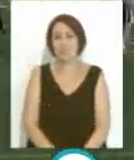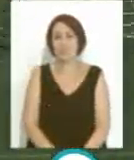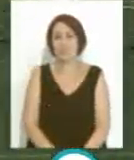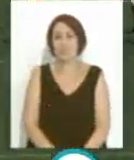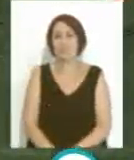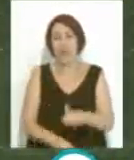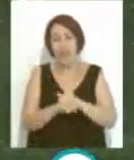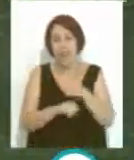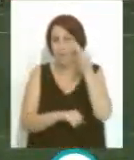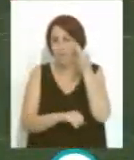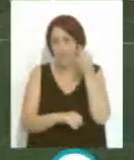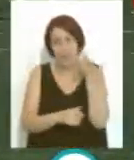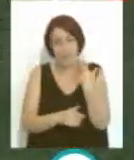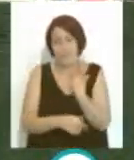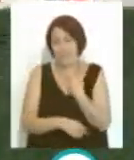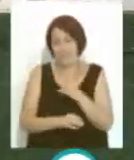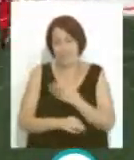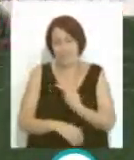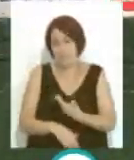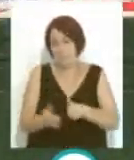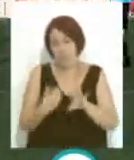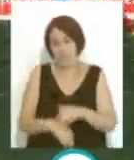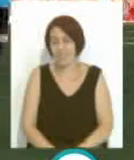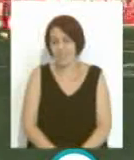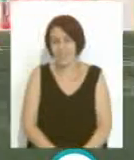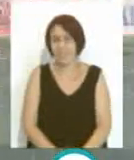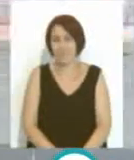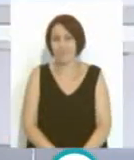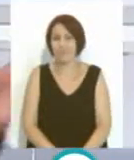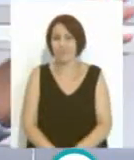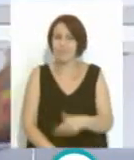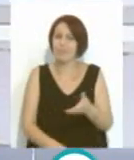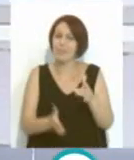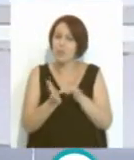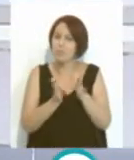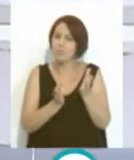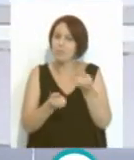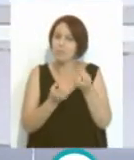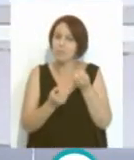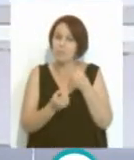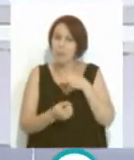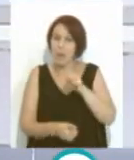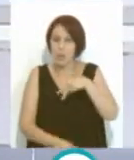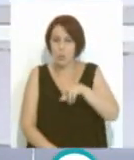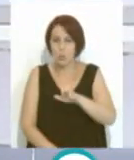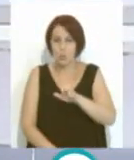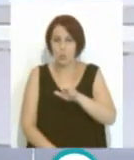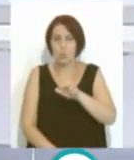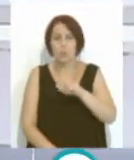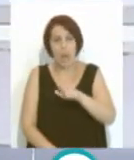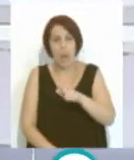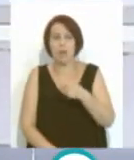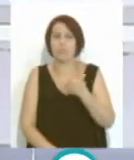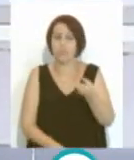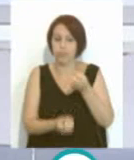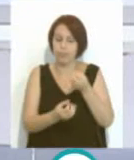Las amigas sobre todo. Esto me estabas comentando antes, Jesús, Manuel, que es un